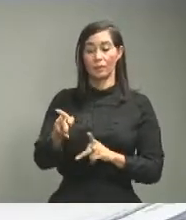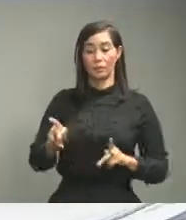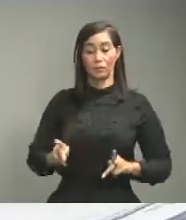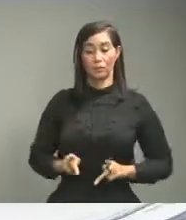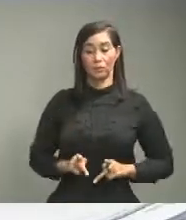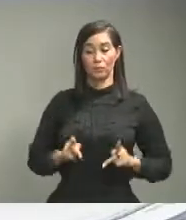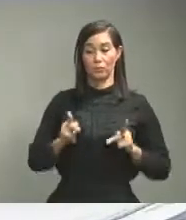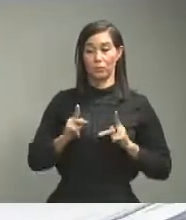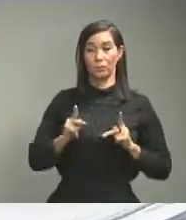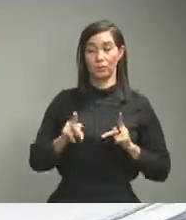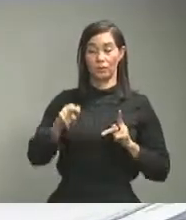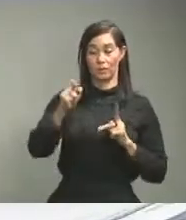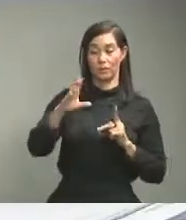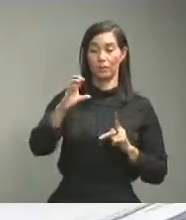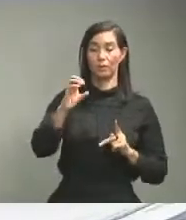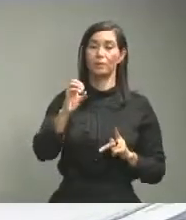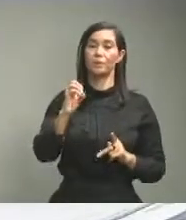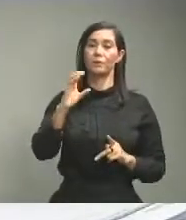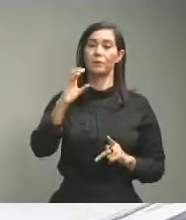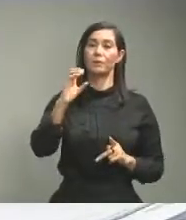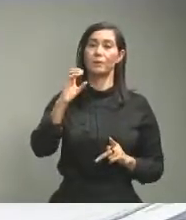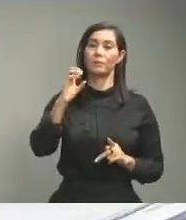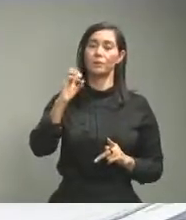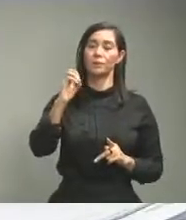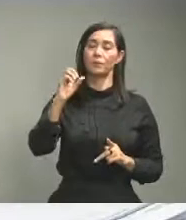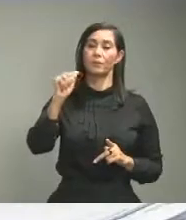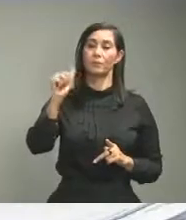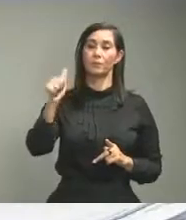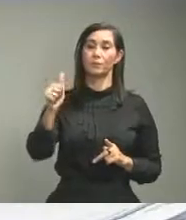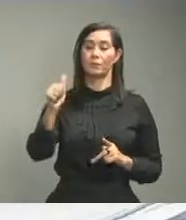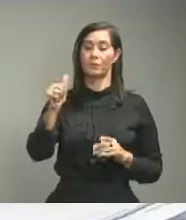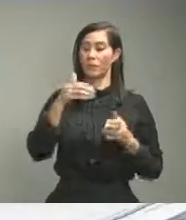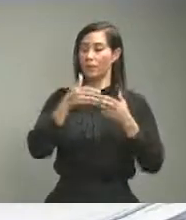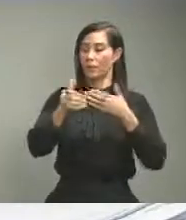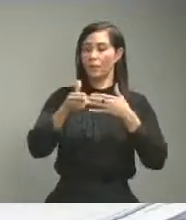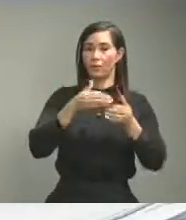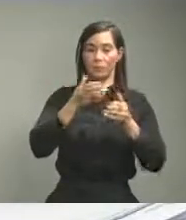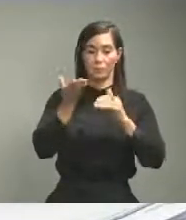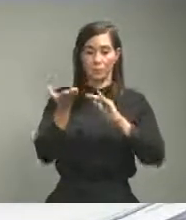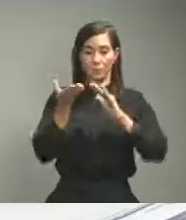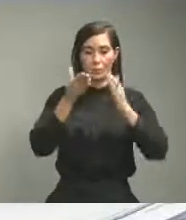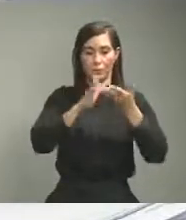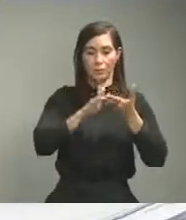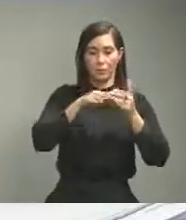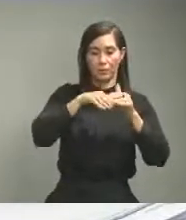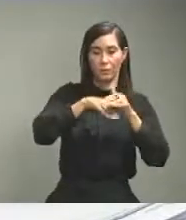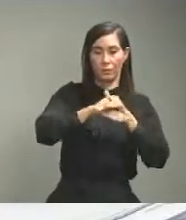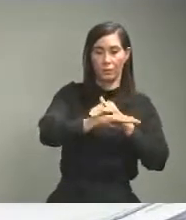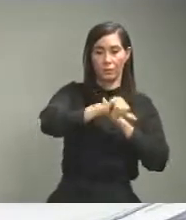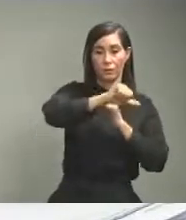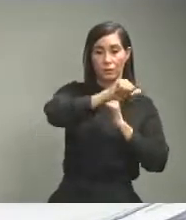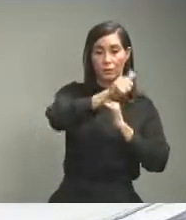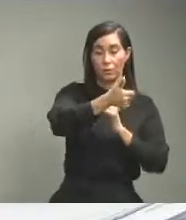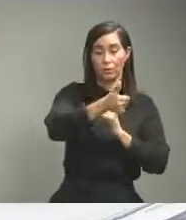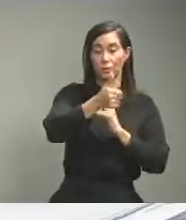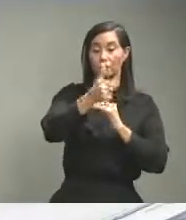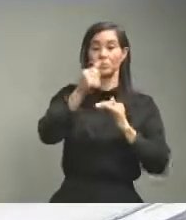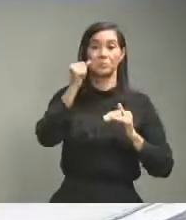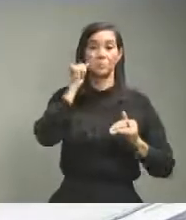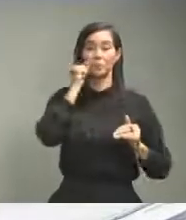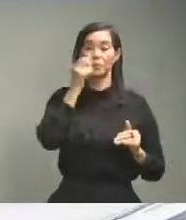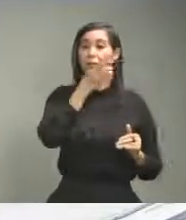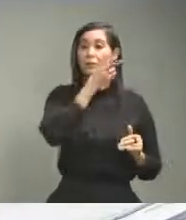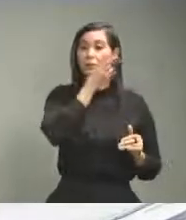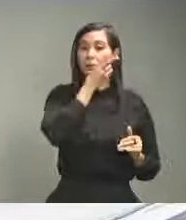residencia es Ocoa aún se entierre después de fallecido en la ciudad de Santo Domingo